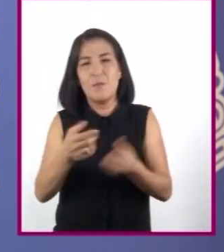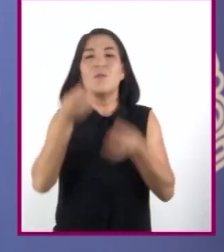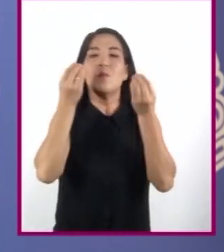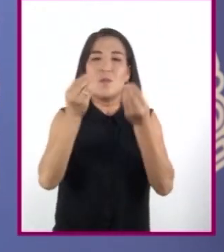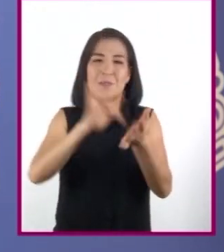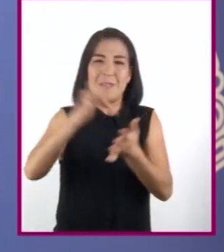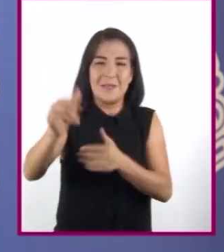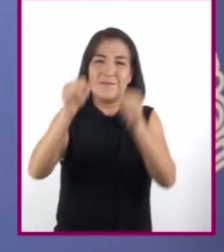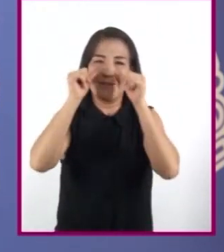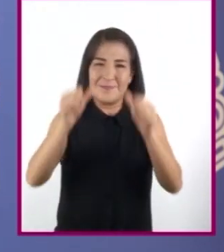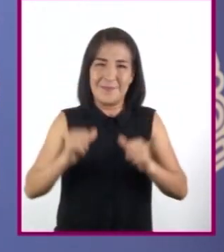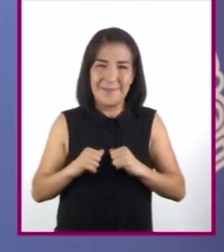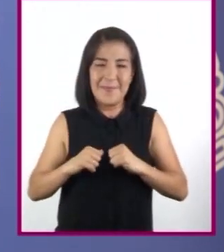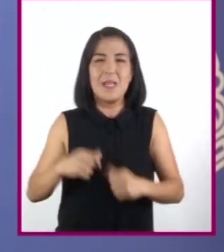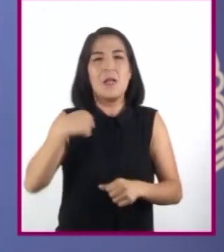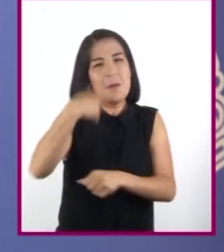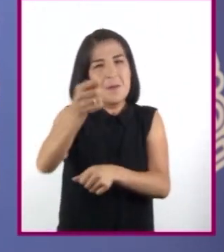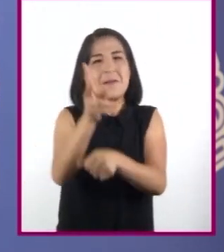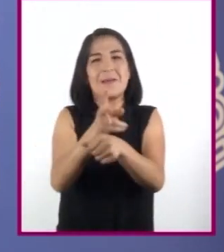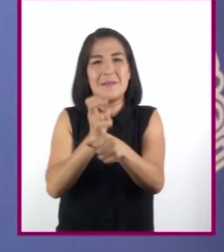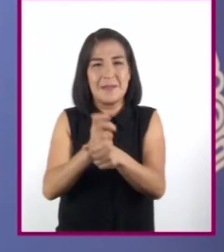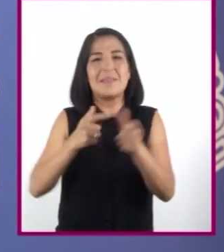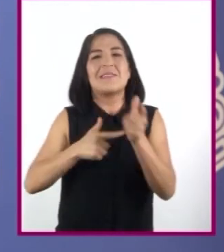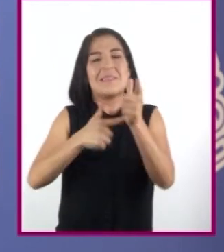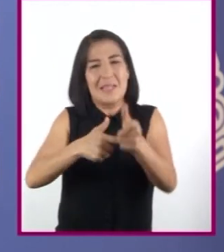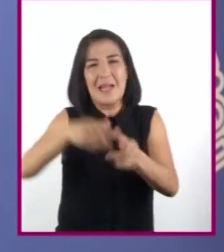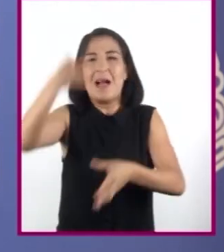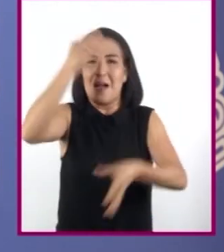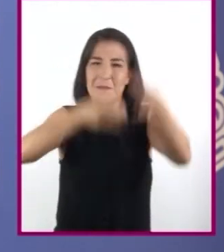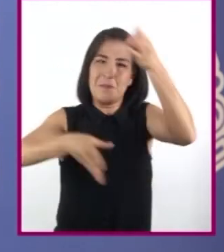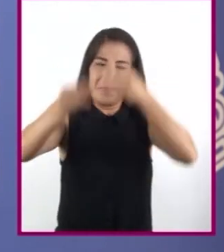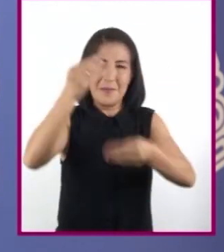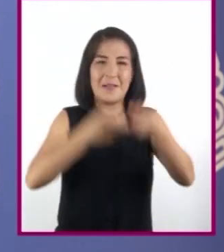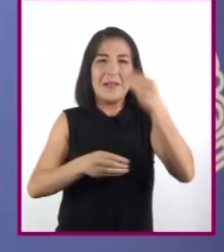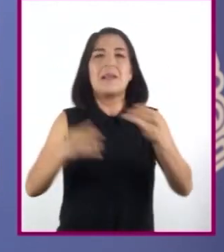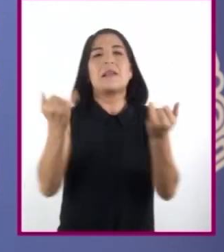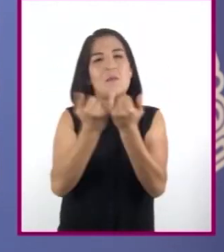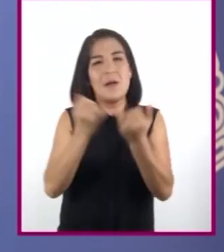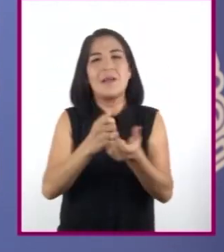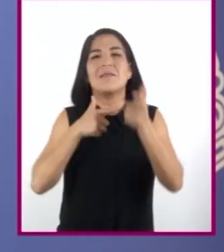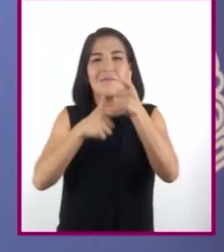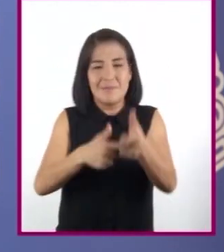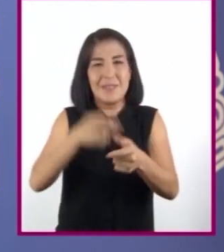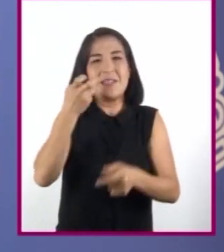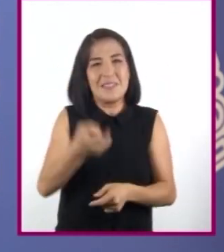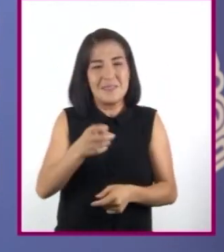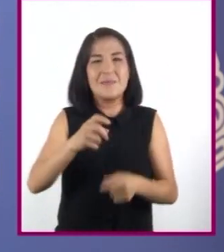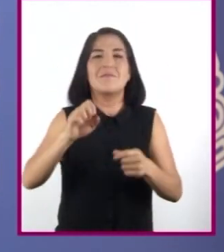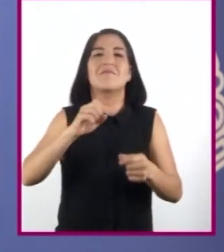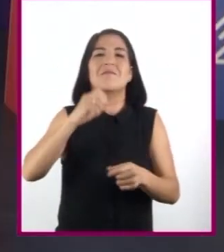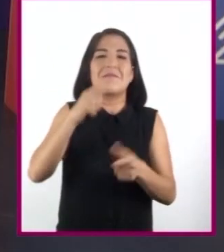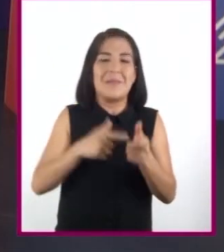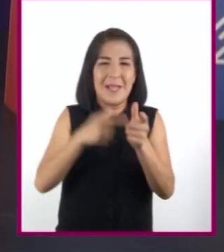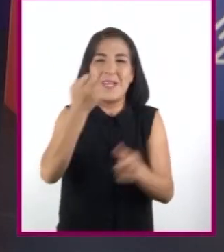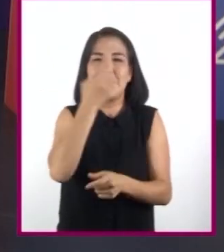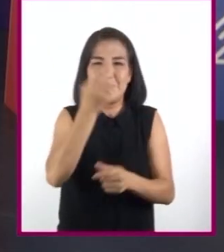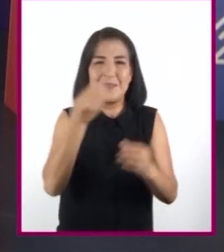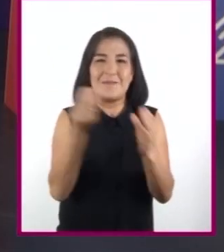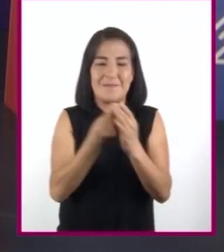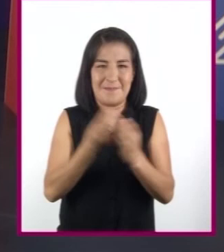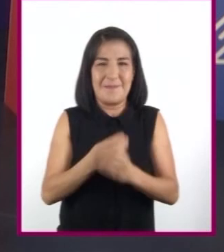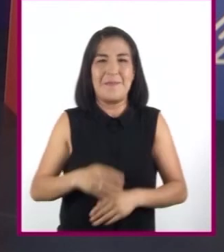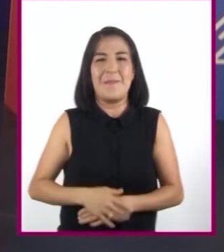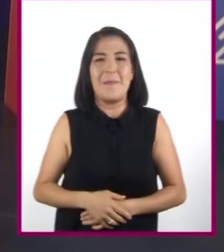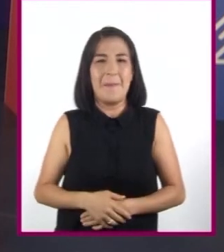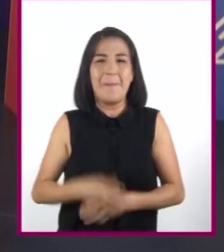gracias por su atención. Los invito a que continúen aprendiendo y por supuesto, que sigamos adelante en este ciclo escolar. Profe, muchas